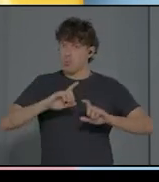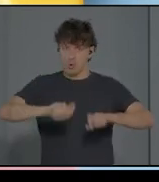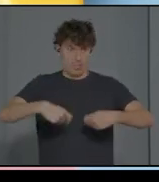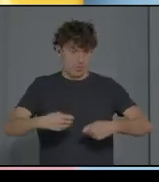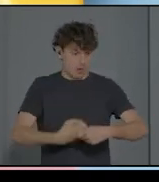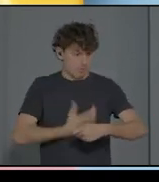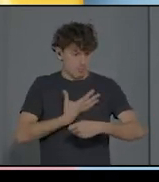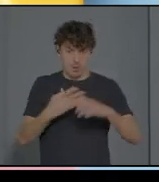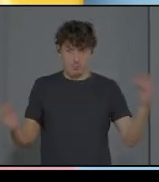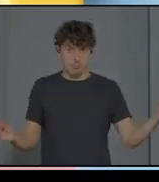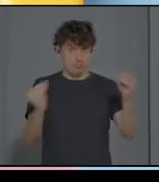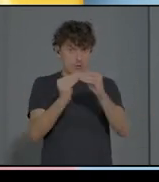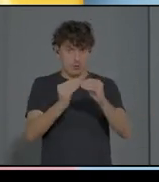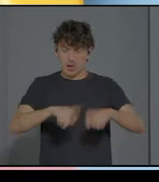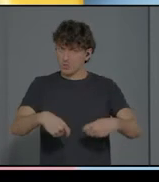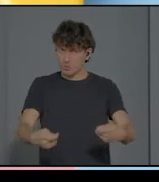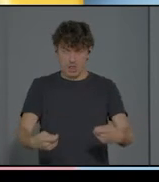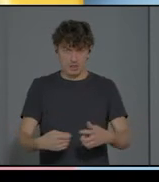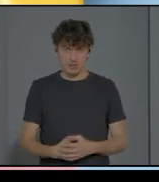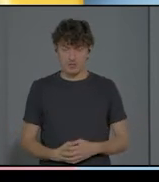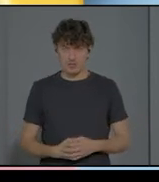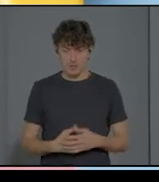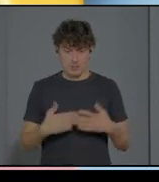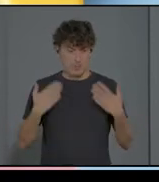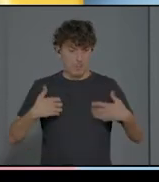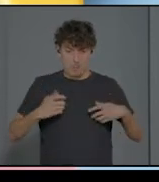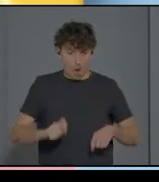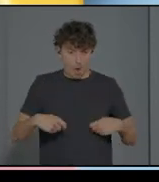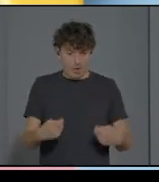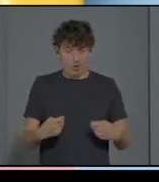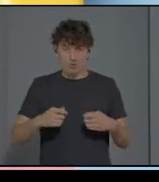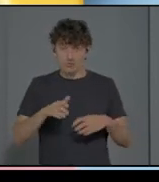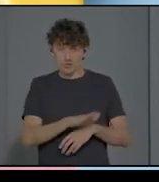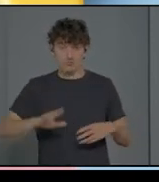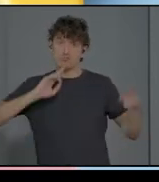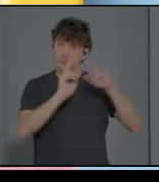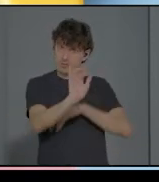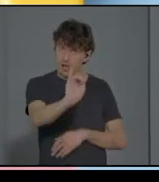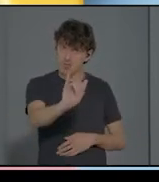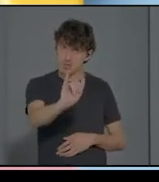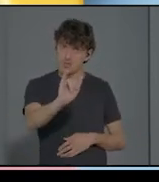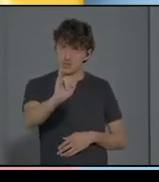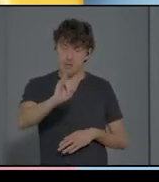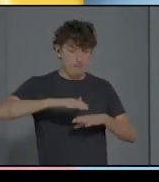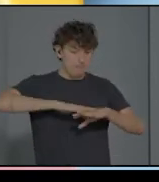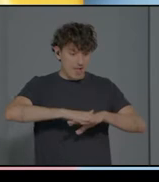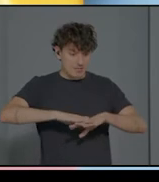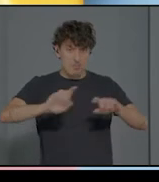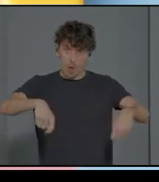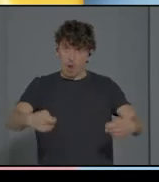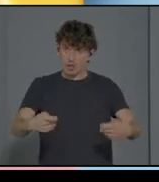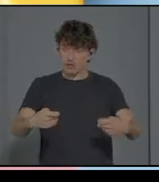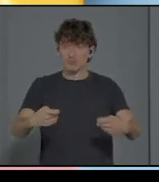base biológica de la respuesta del niño. Sí, existe esta base biológica que de una forma más compleja se llama